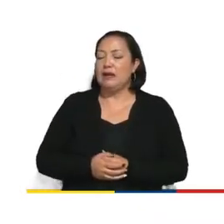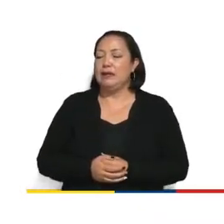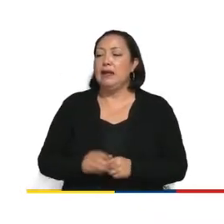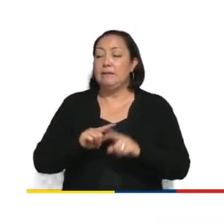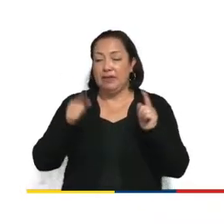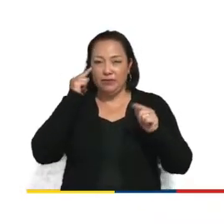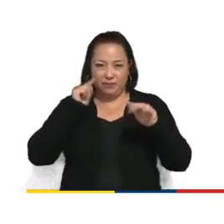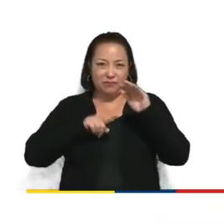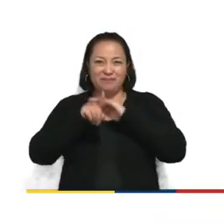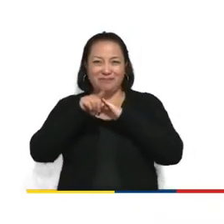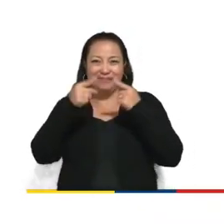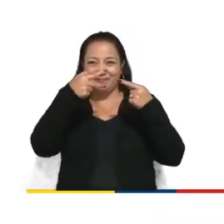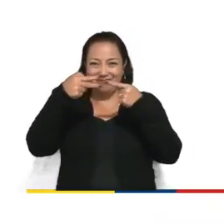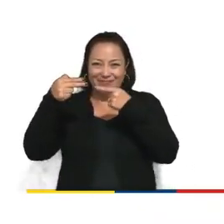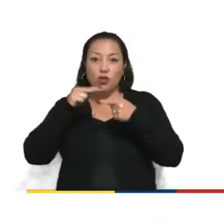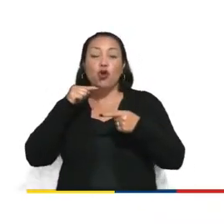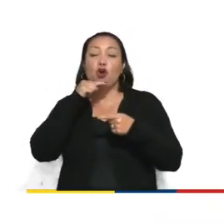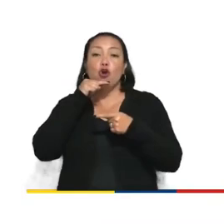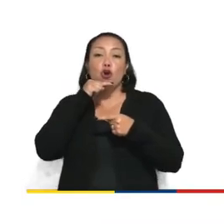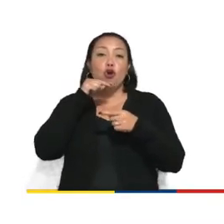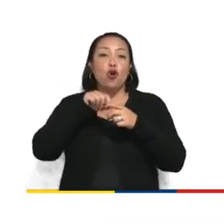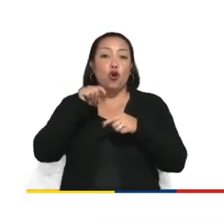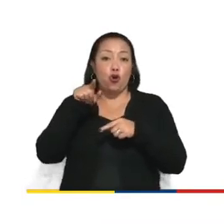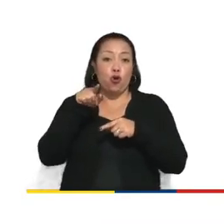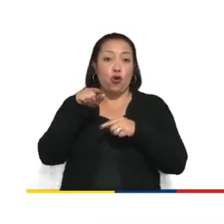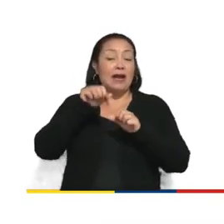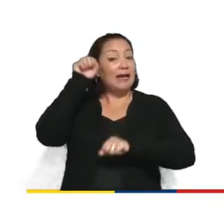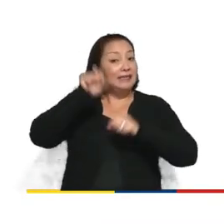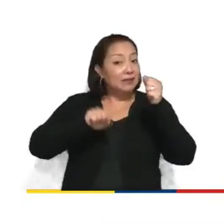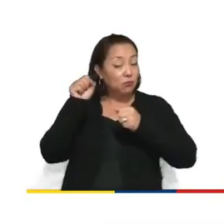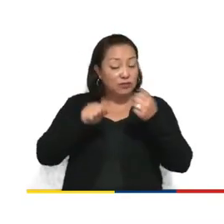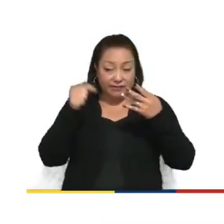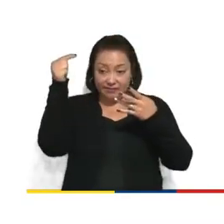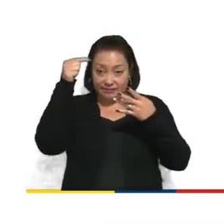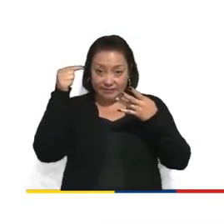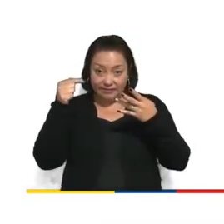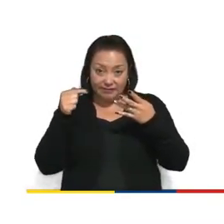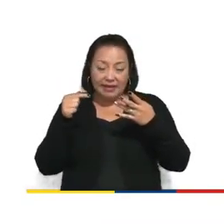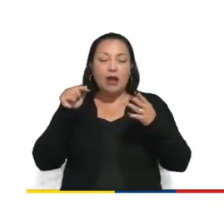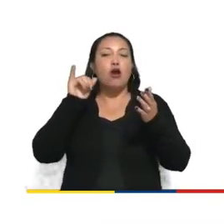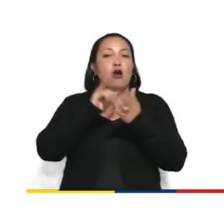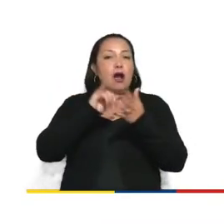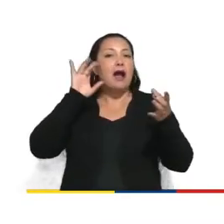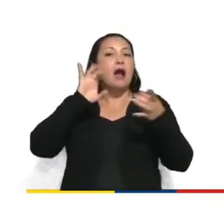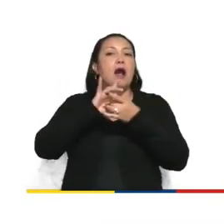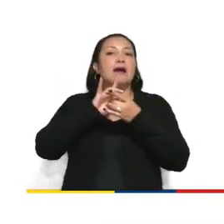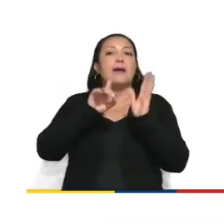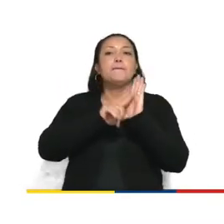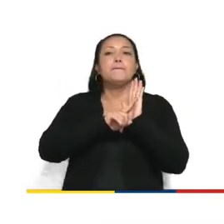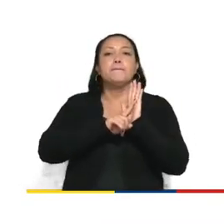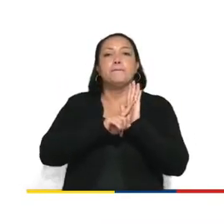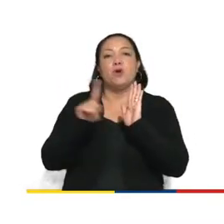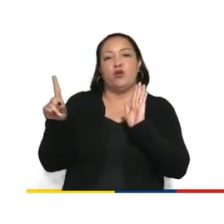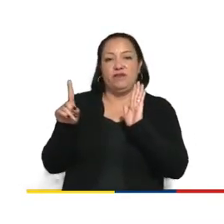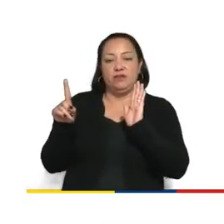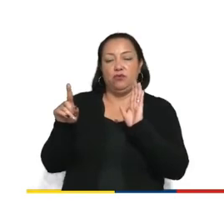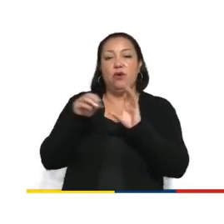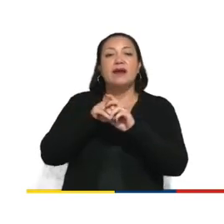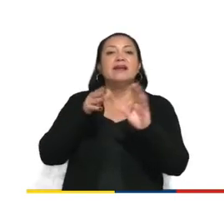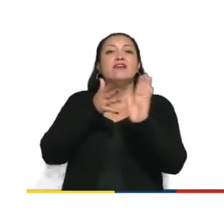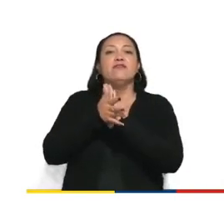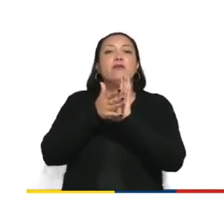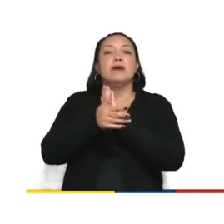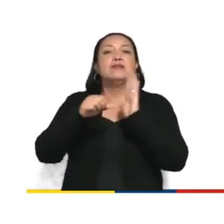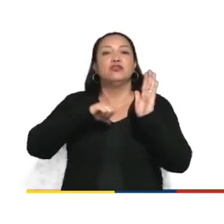aquí la flecha roja. Estas opciones se encuentran dentro de lo que está prohibido. La información que tiene prohibido